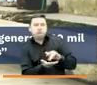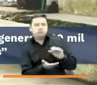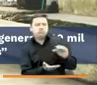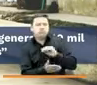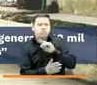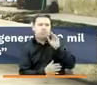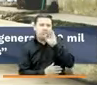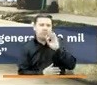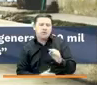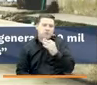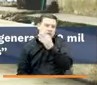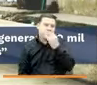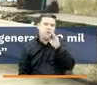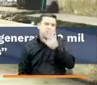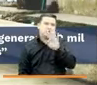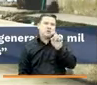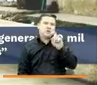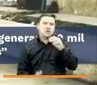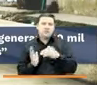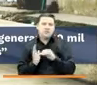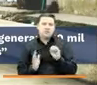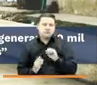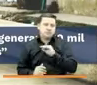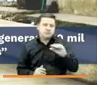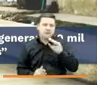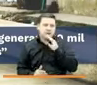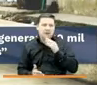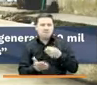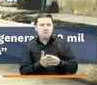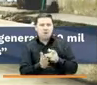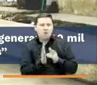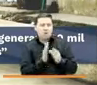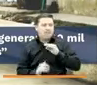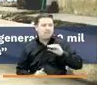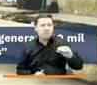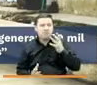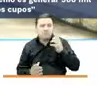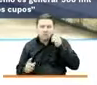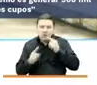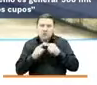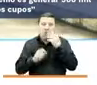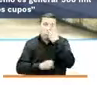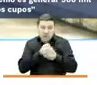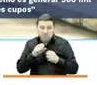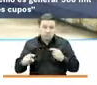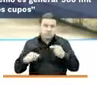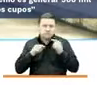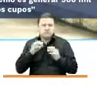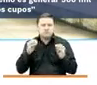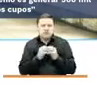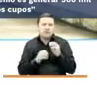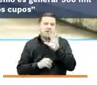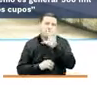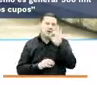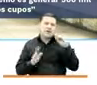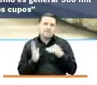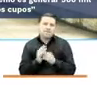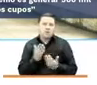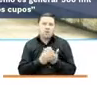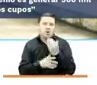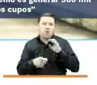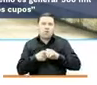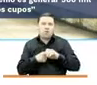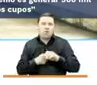promedio de 356 mil pesos por pago ordinario. La meta del cuatrenio es generar 500 mil nuevos cupos.